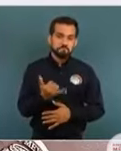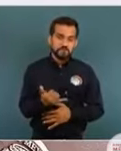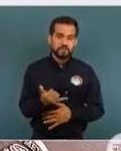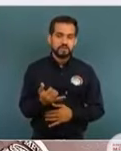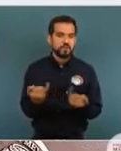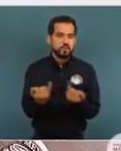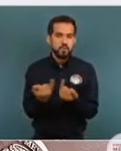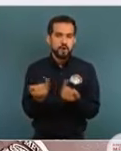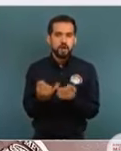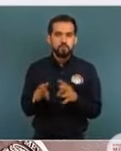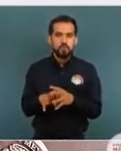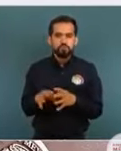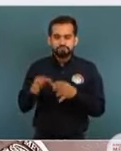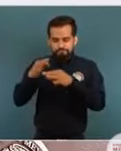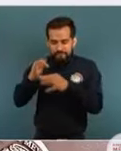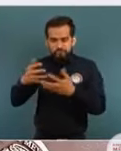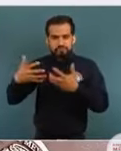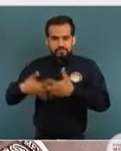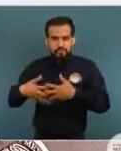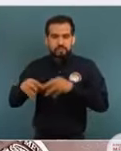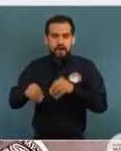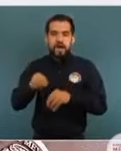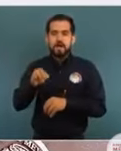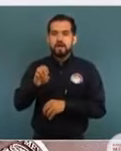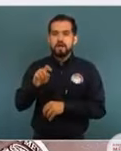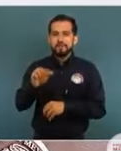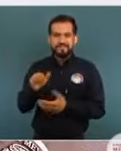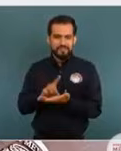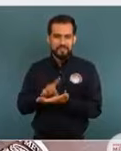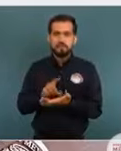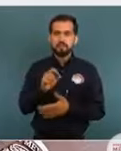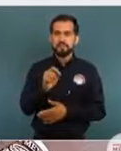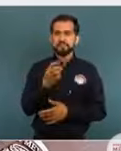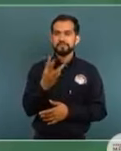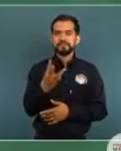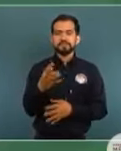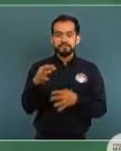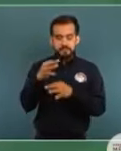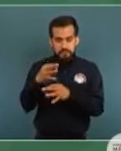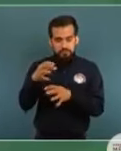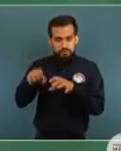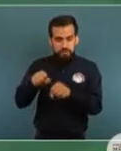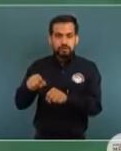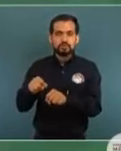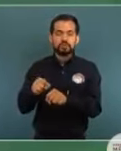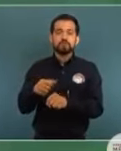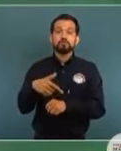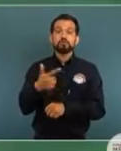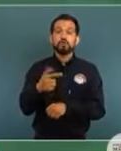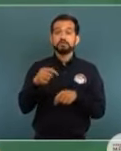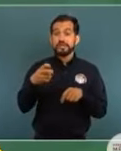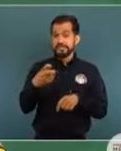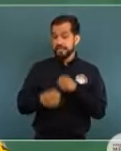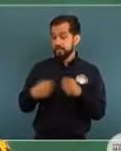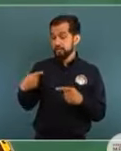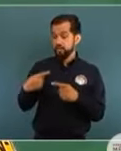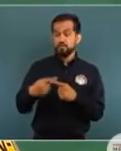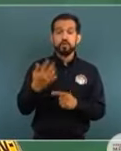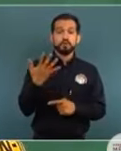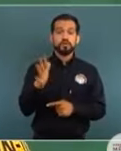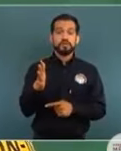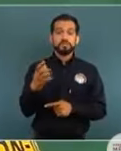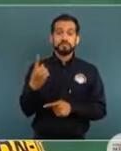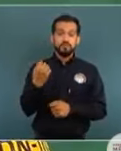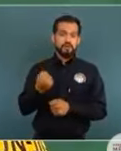también en laboratorios de metanfetaminas, 23 laboratorios asegurados, 12 en este año